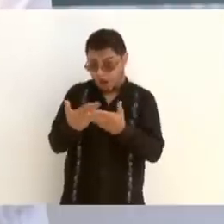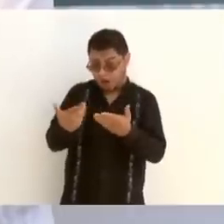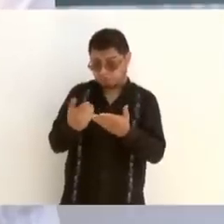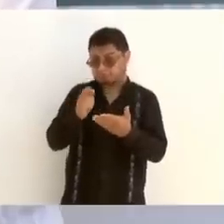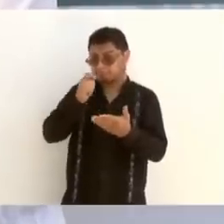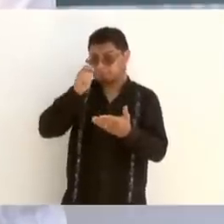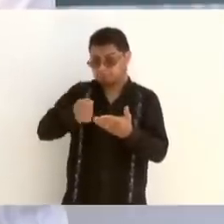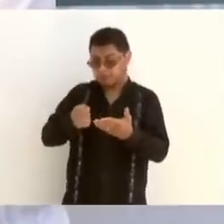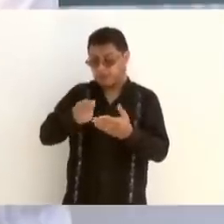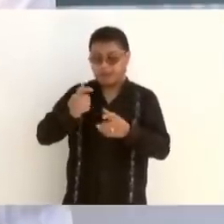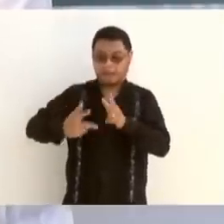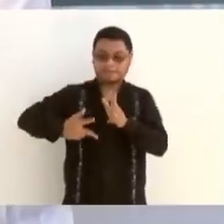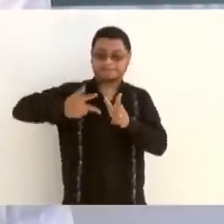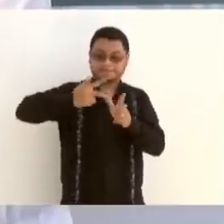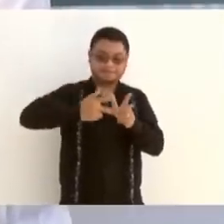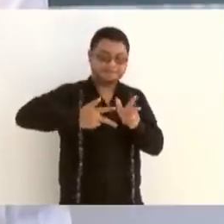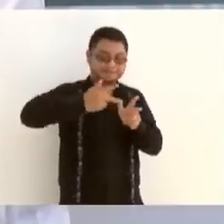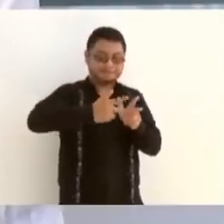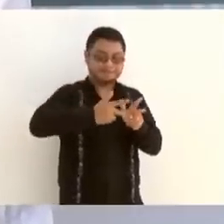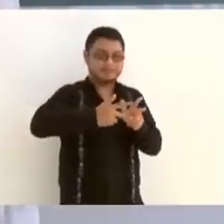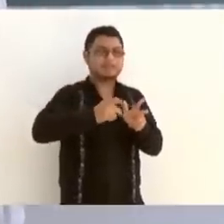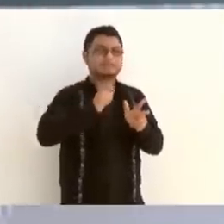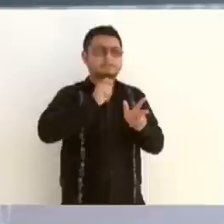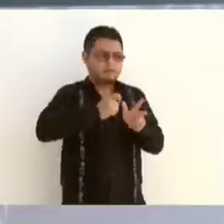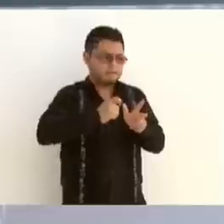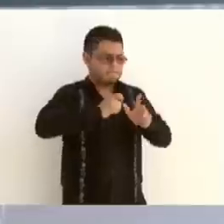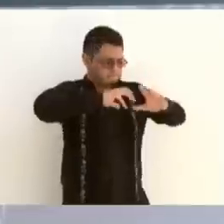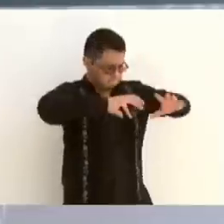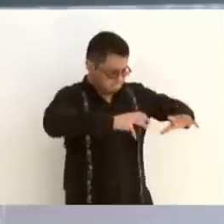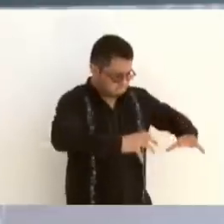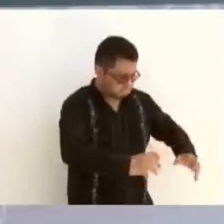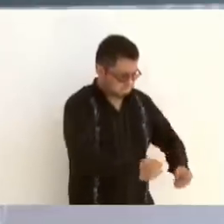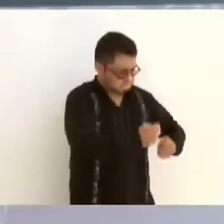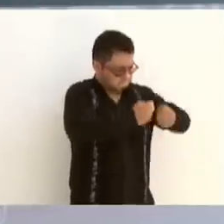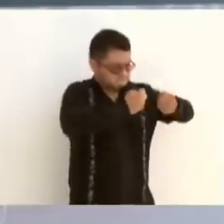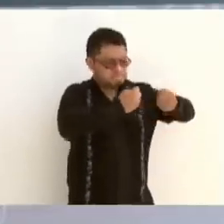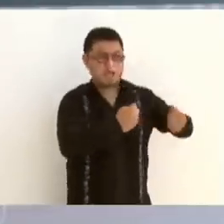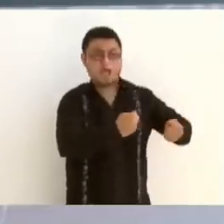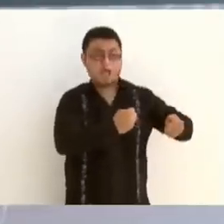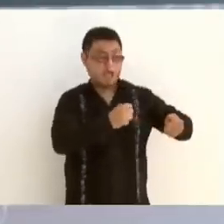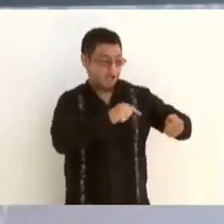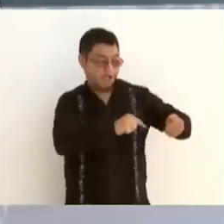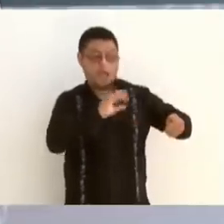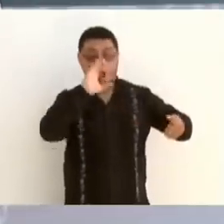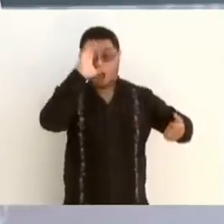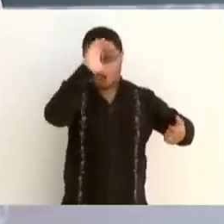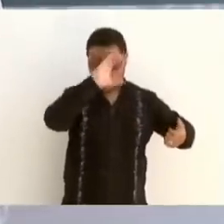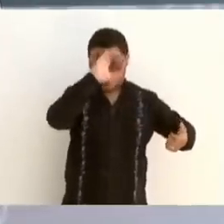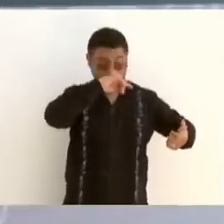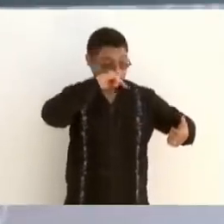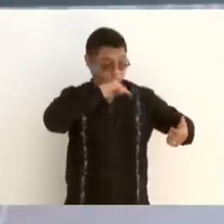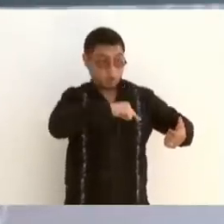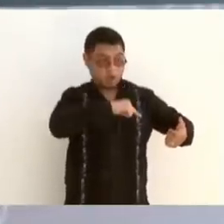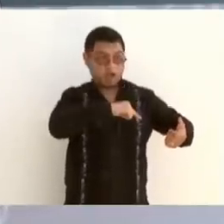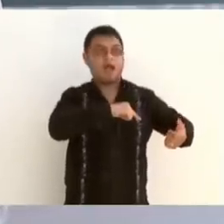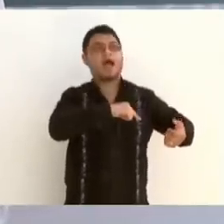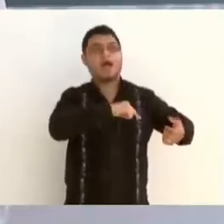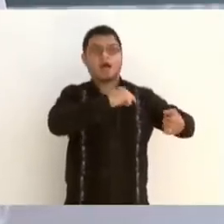y a exaltar la gran riqueza cultural del sureste.